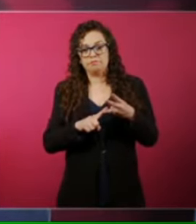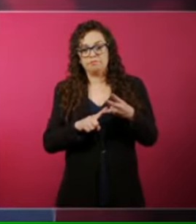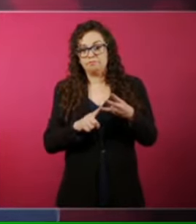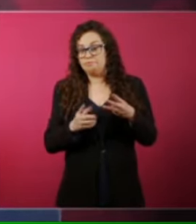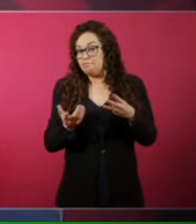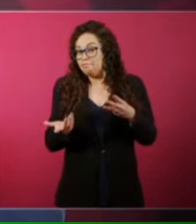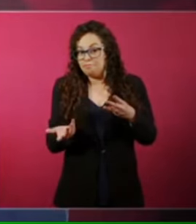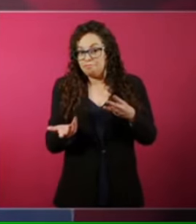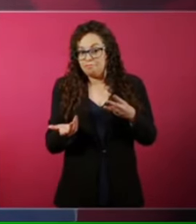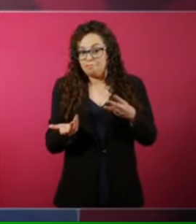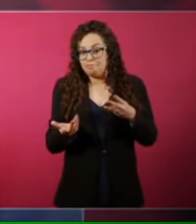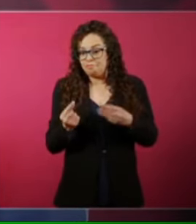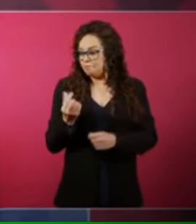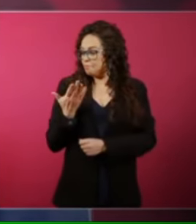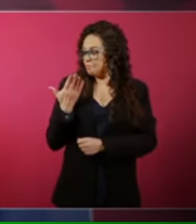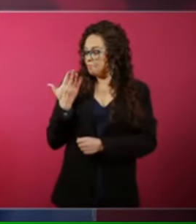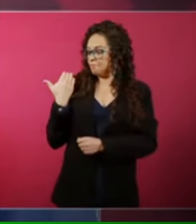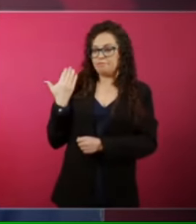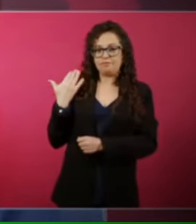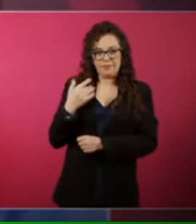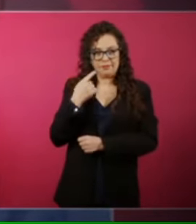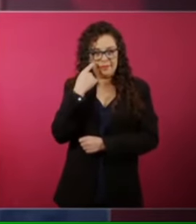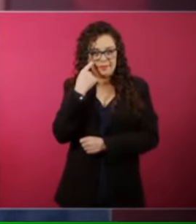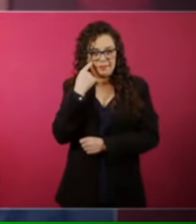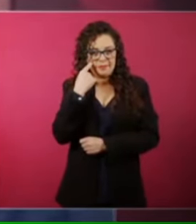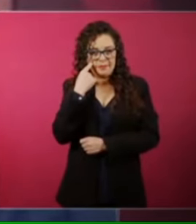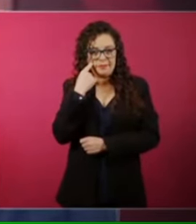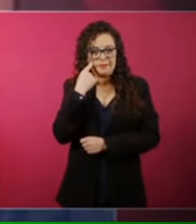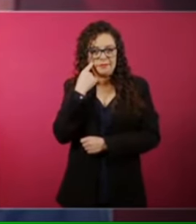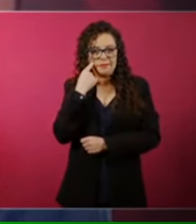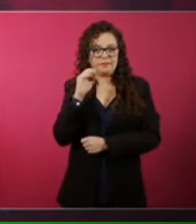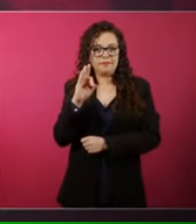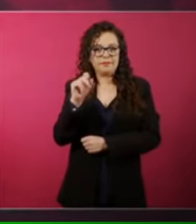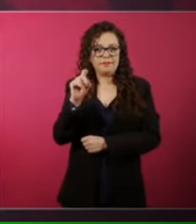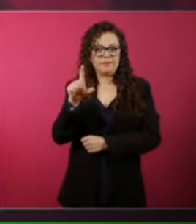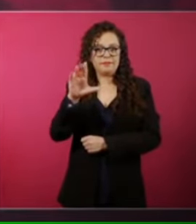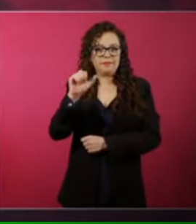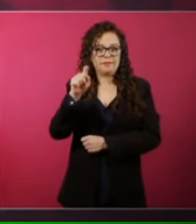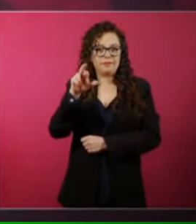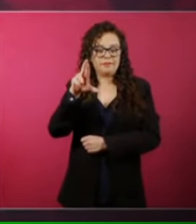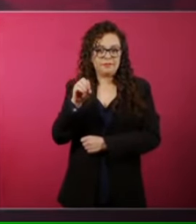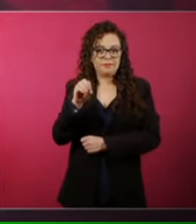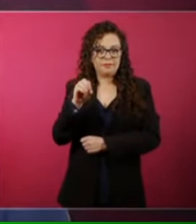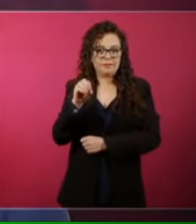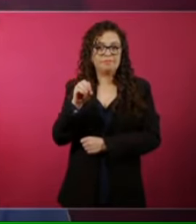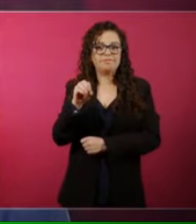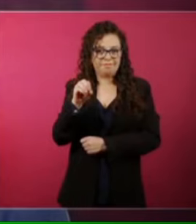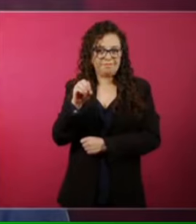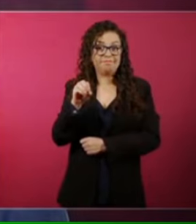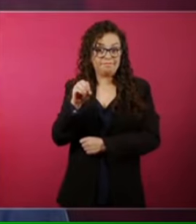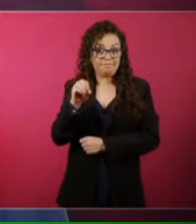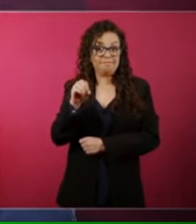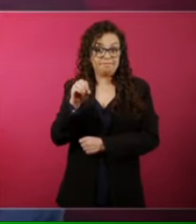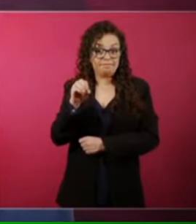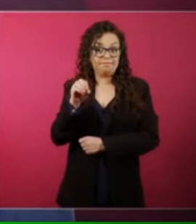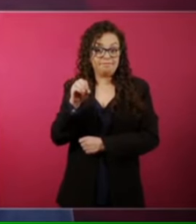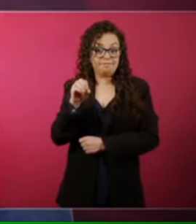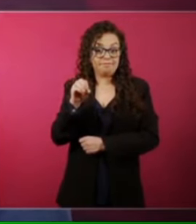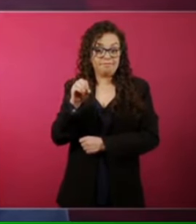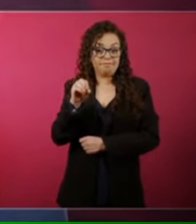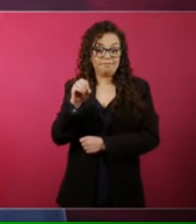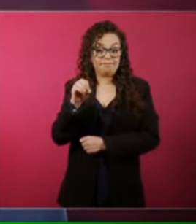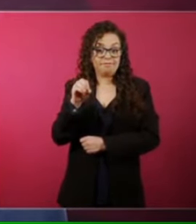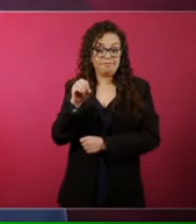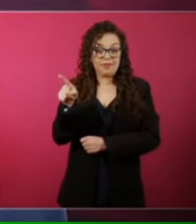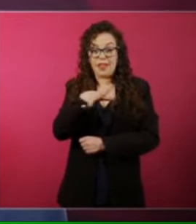Y recientemente, Fidel Castro, comandante Castro. Al que más